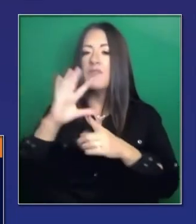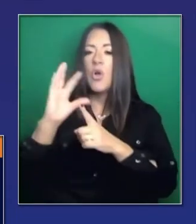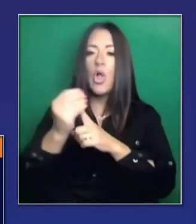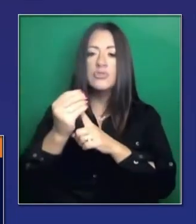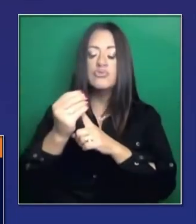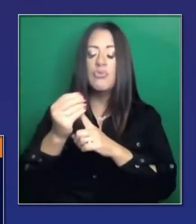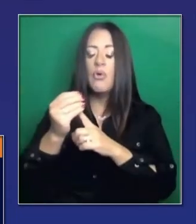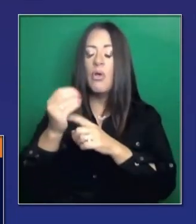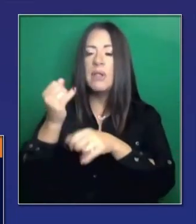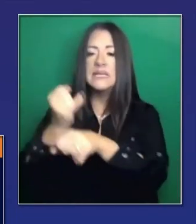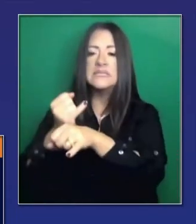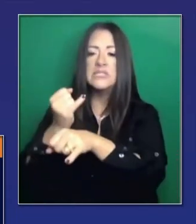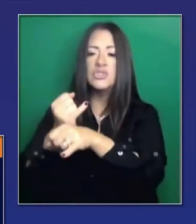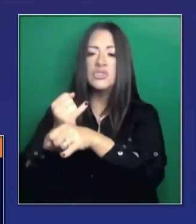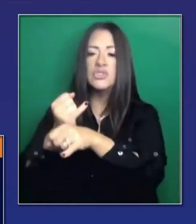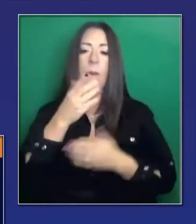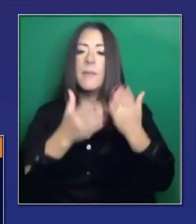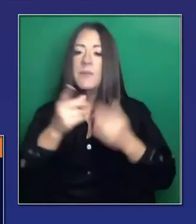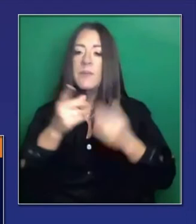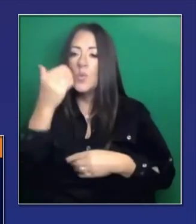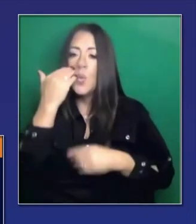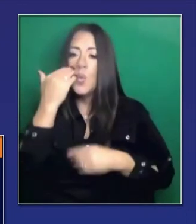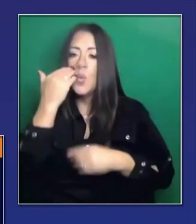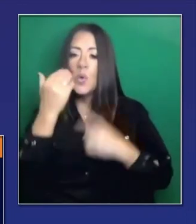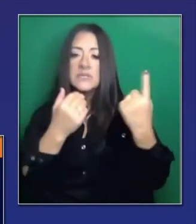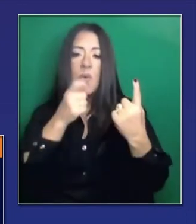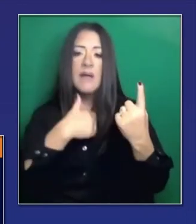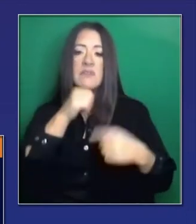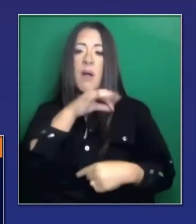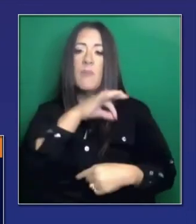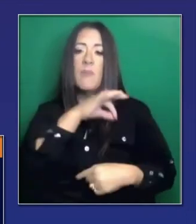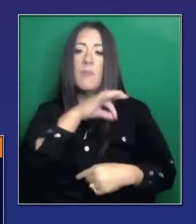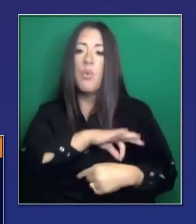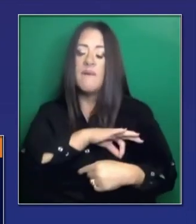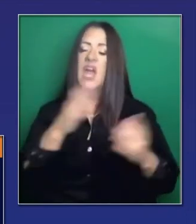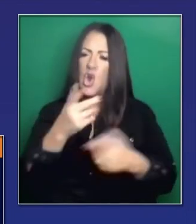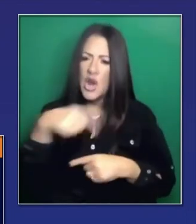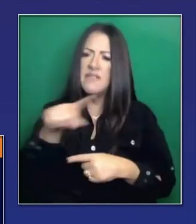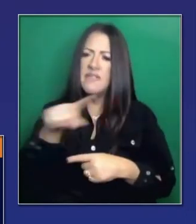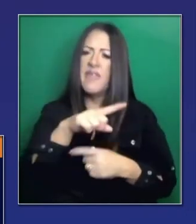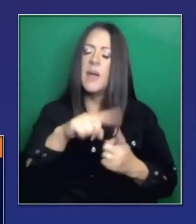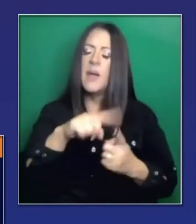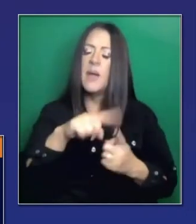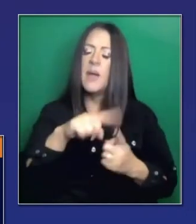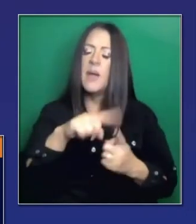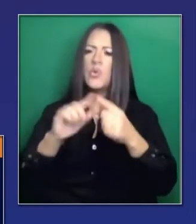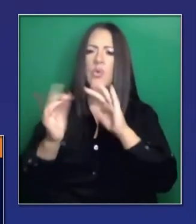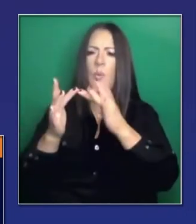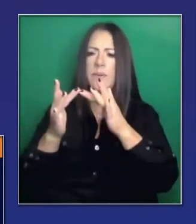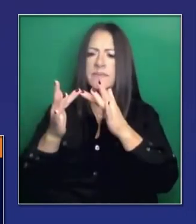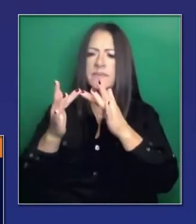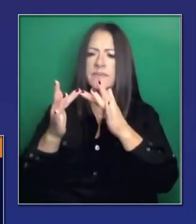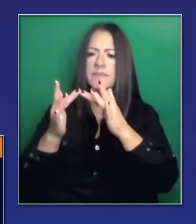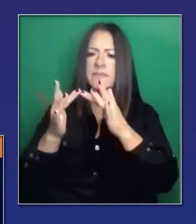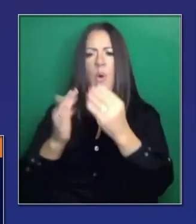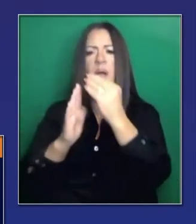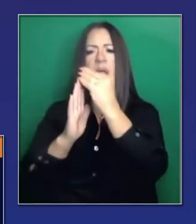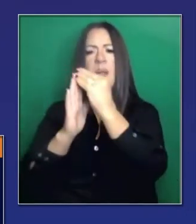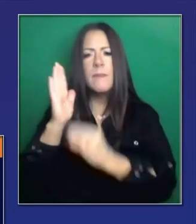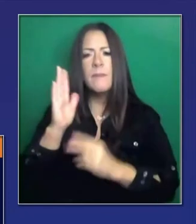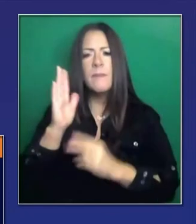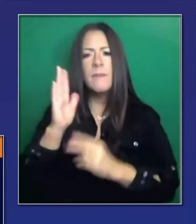alguna organización sin afán de lucro, vale la pena ver este sitio web. Y enviar esa información suya